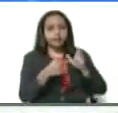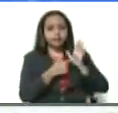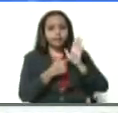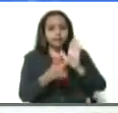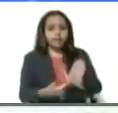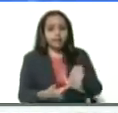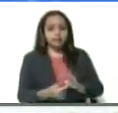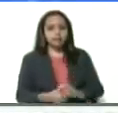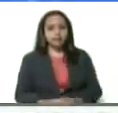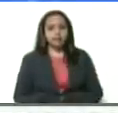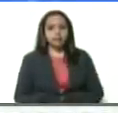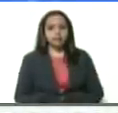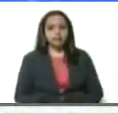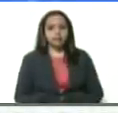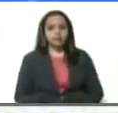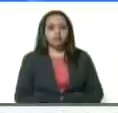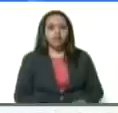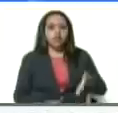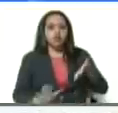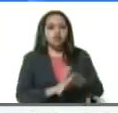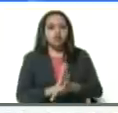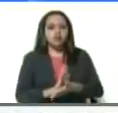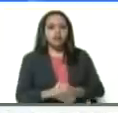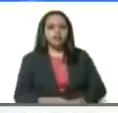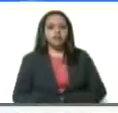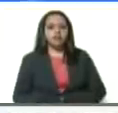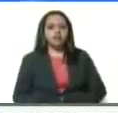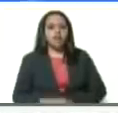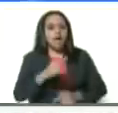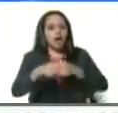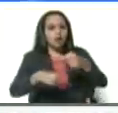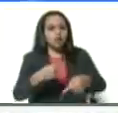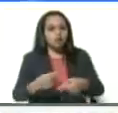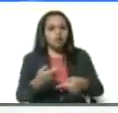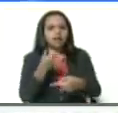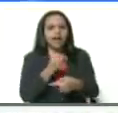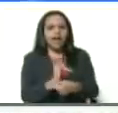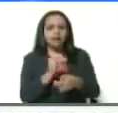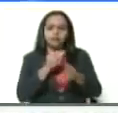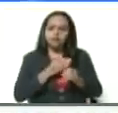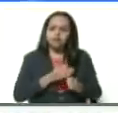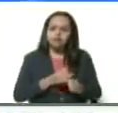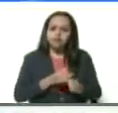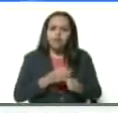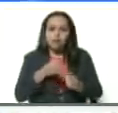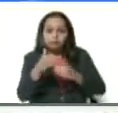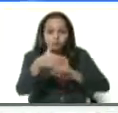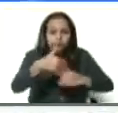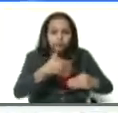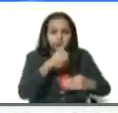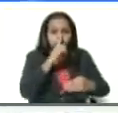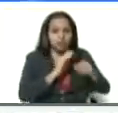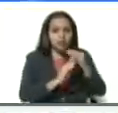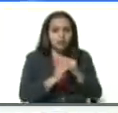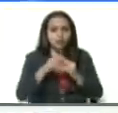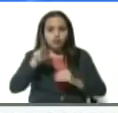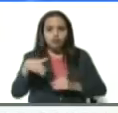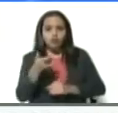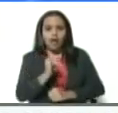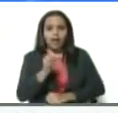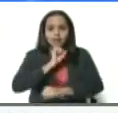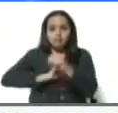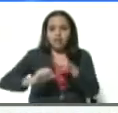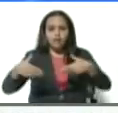presidente, de lo que es el efecto perverso de mantener estos pasos ilícitos que estamos dando una batalla